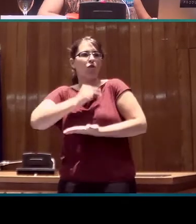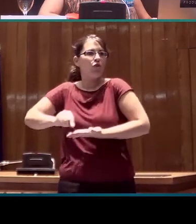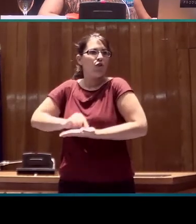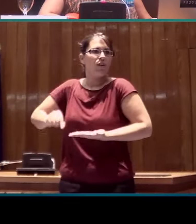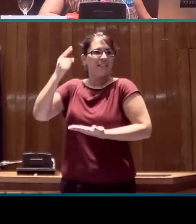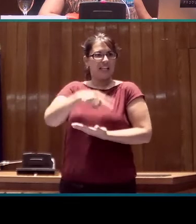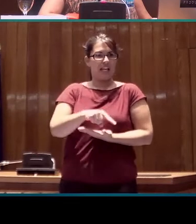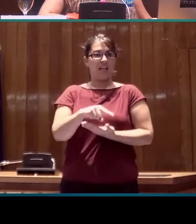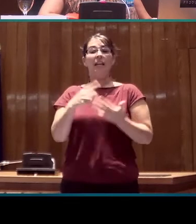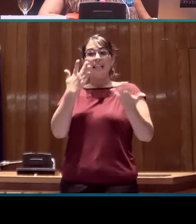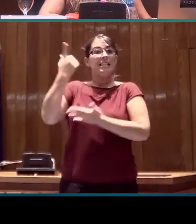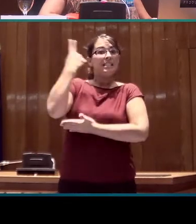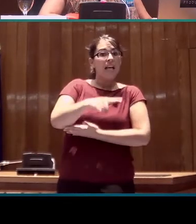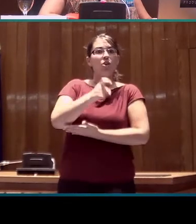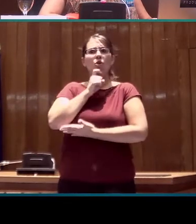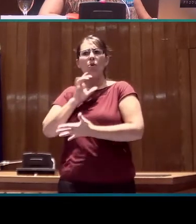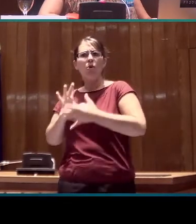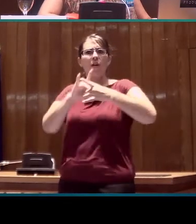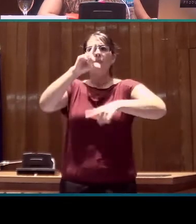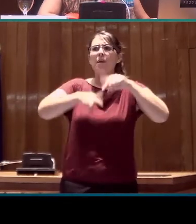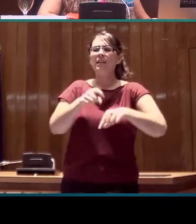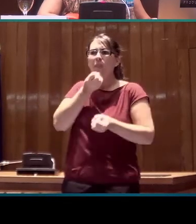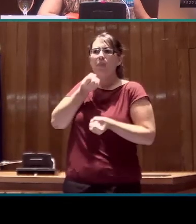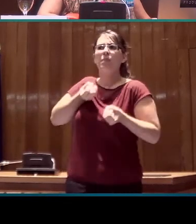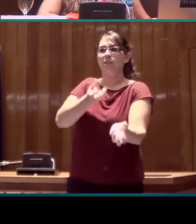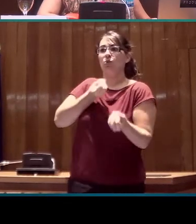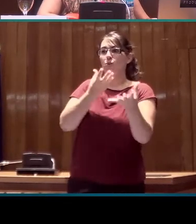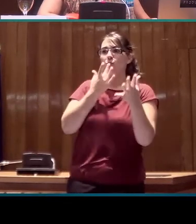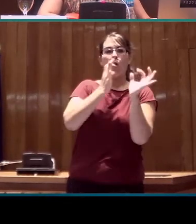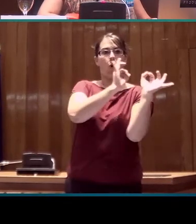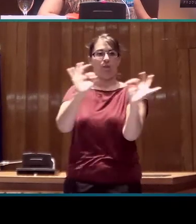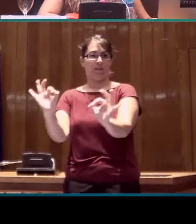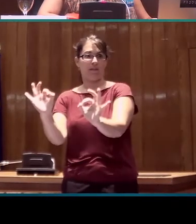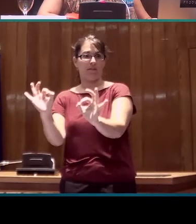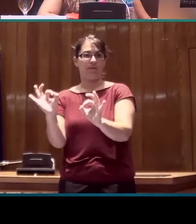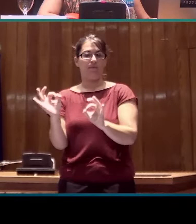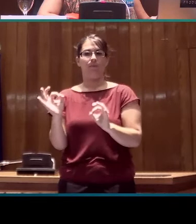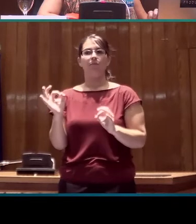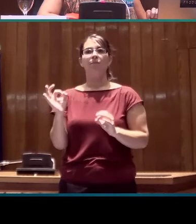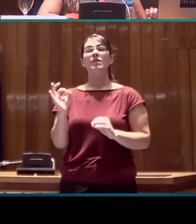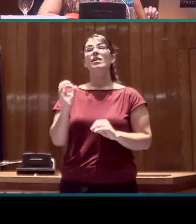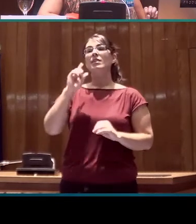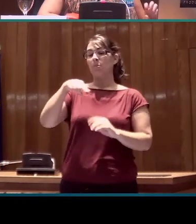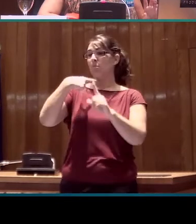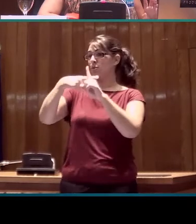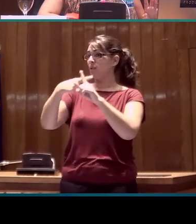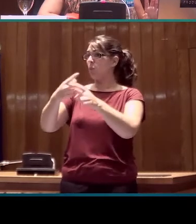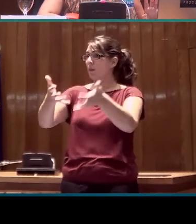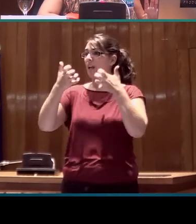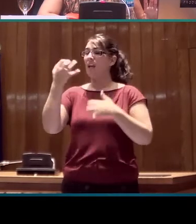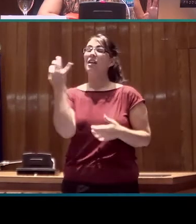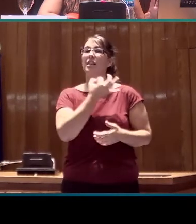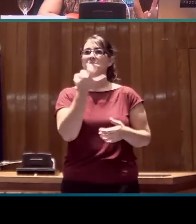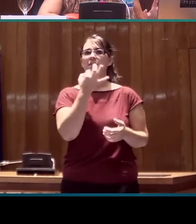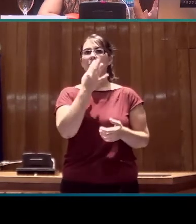temporalmente con el discurso señal. También es una ventaja el hecho de que es un